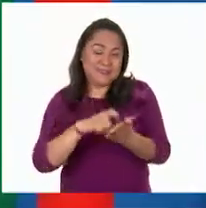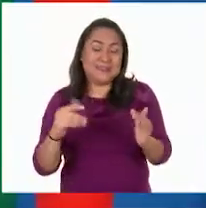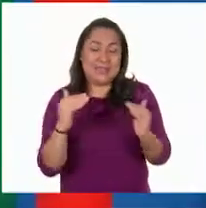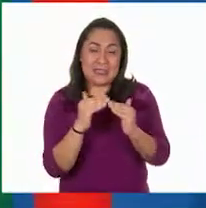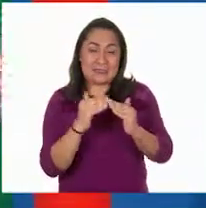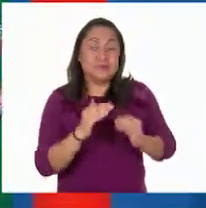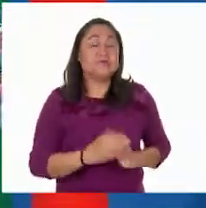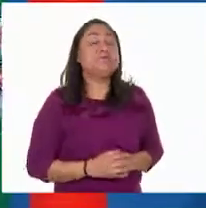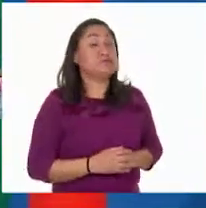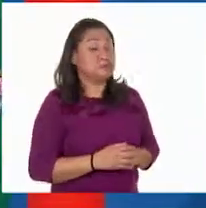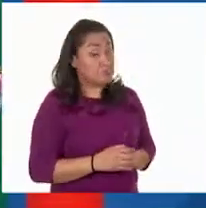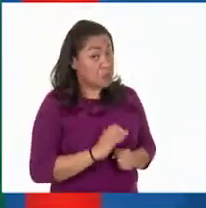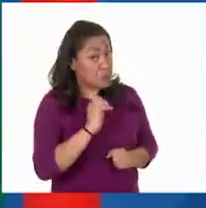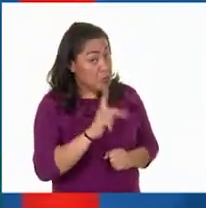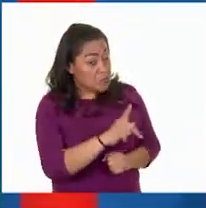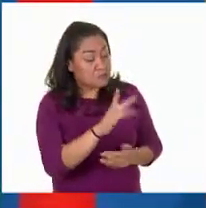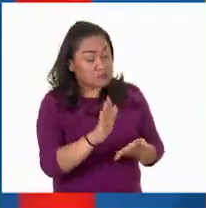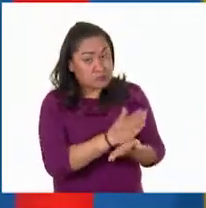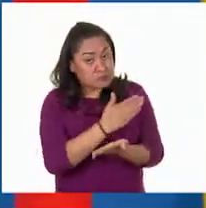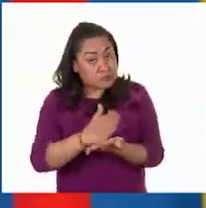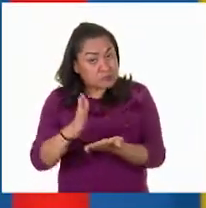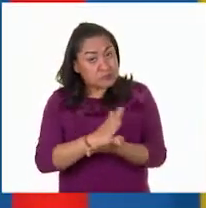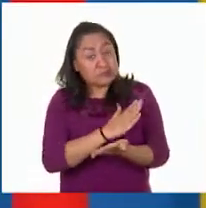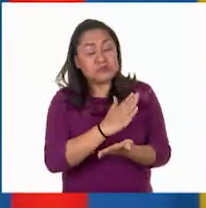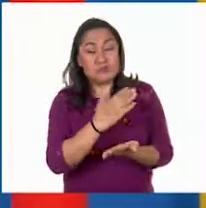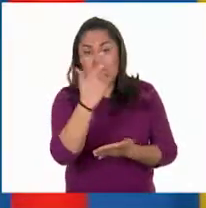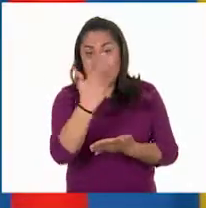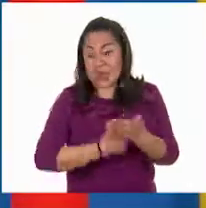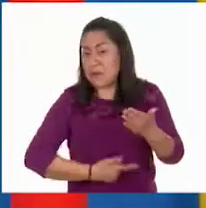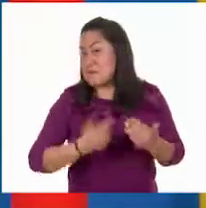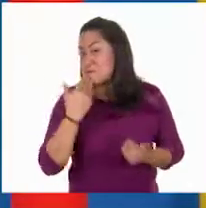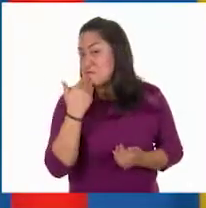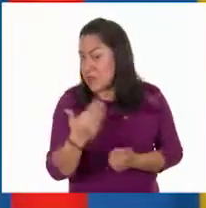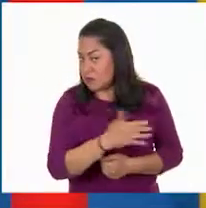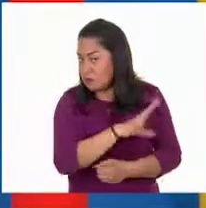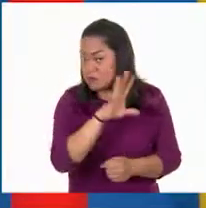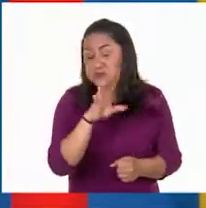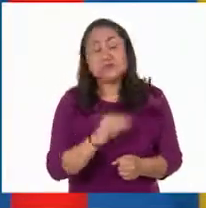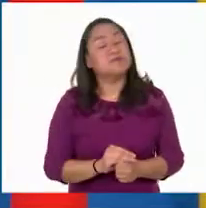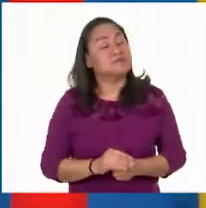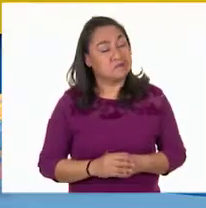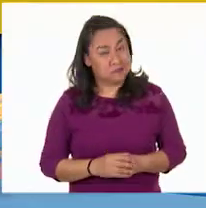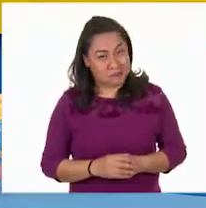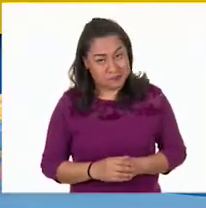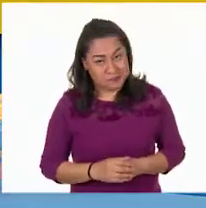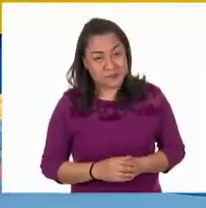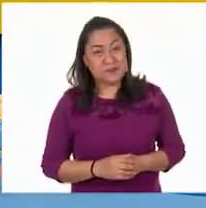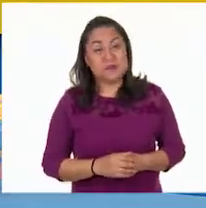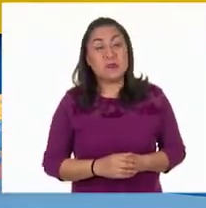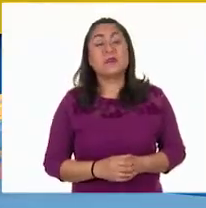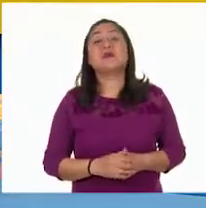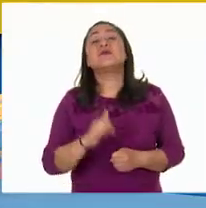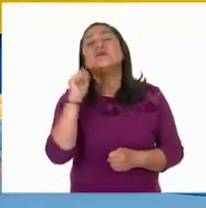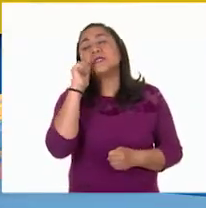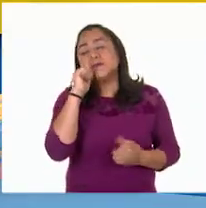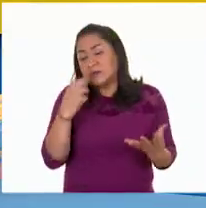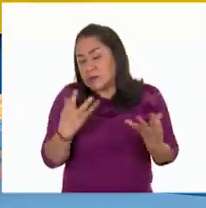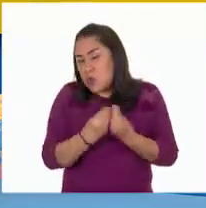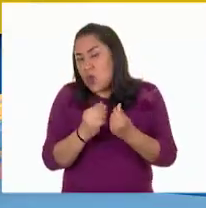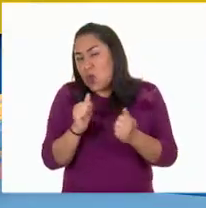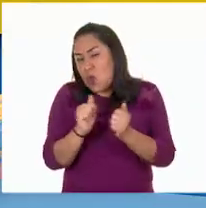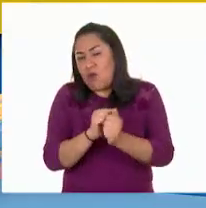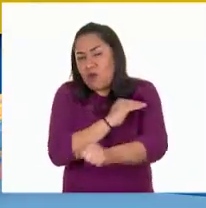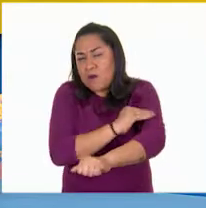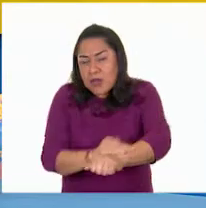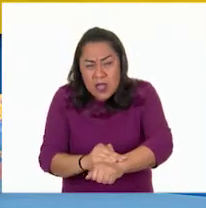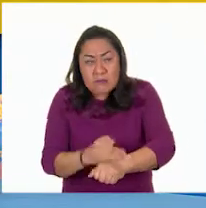Tienes muy bien categorizadas tus compras, listas y demás Larisa. Perfecto. Bueno, las hacemos en familia y así tenemos